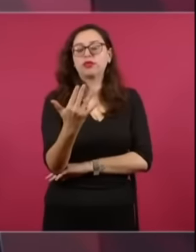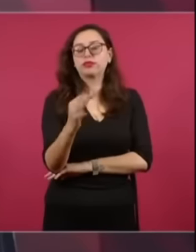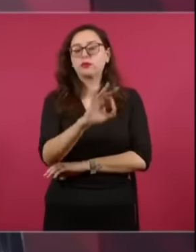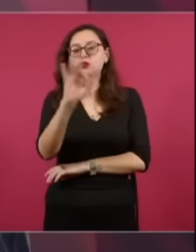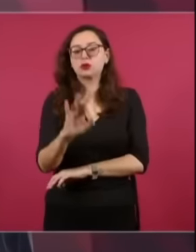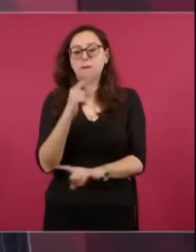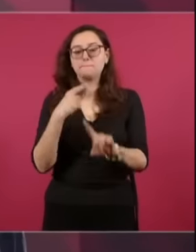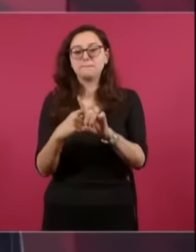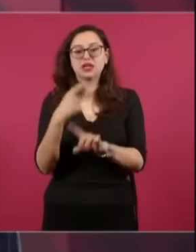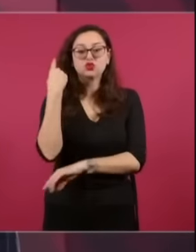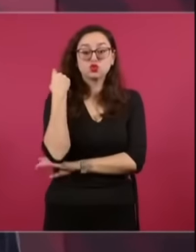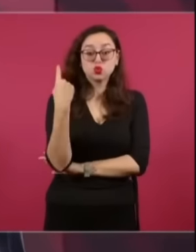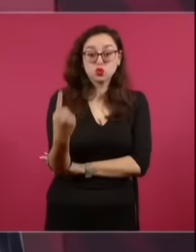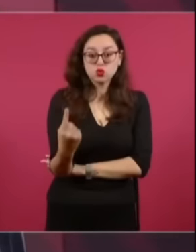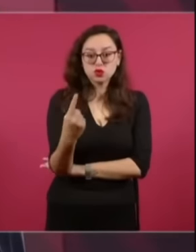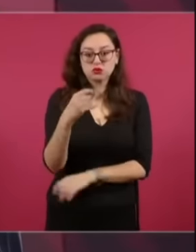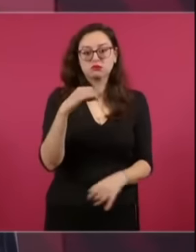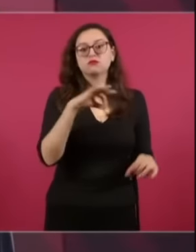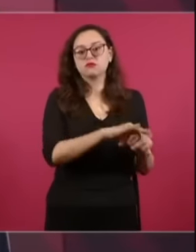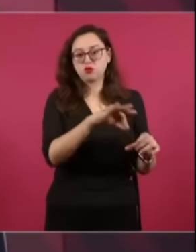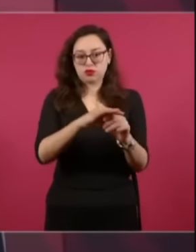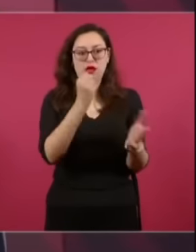congresos locales apruebe.